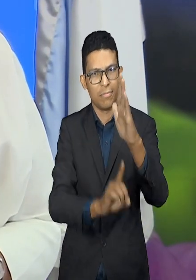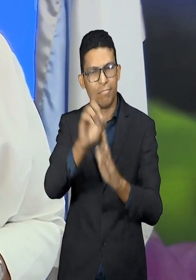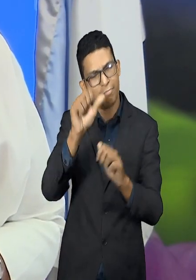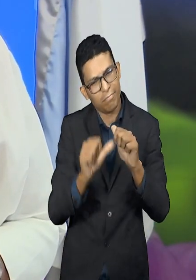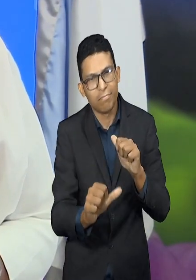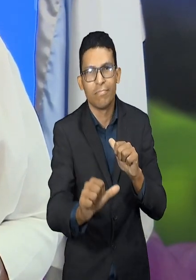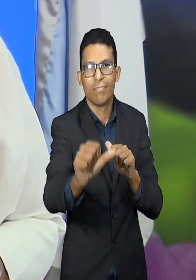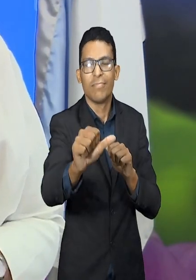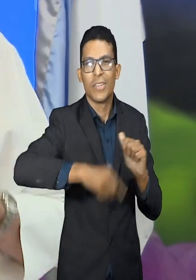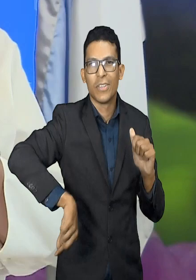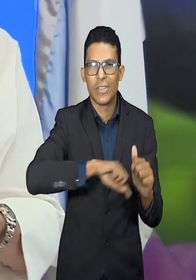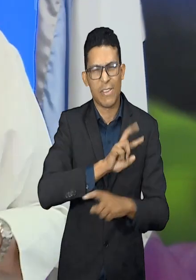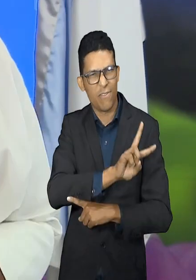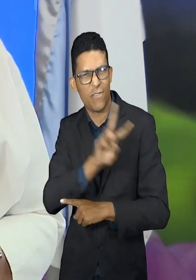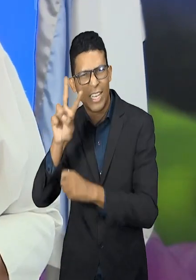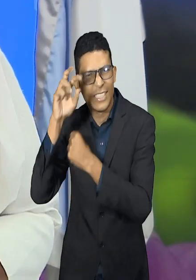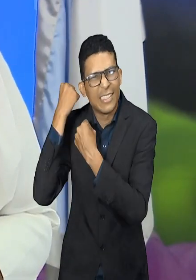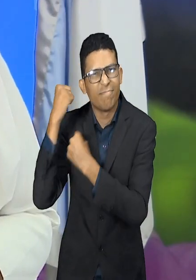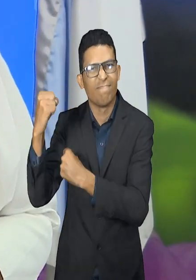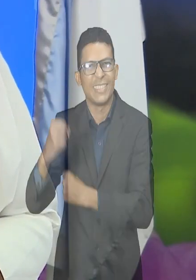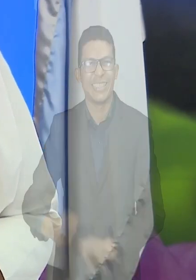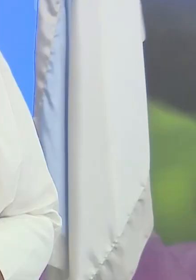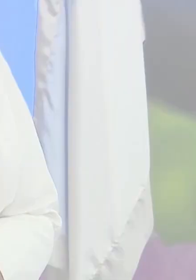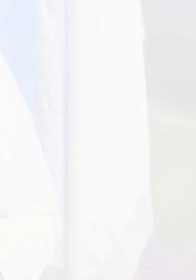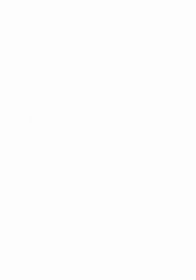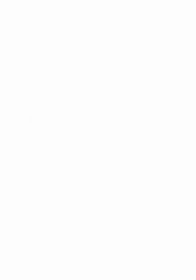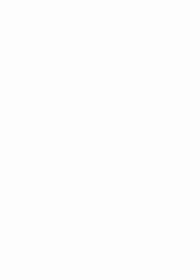el desarrollo sostenible de nuestro Valle Invencible.